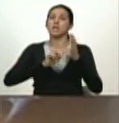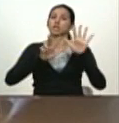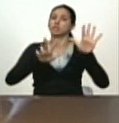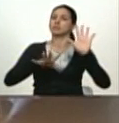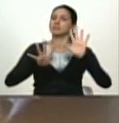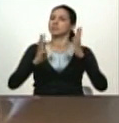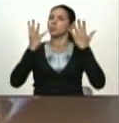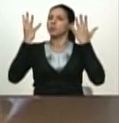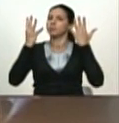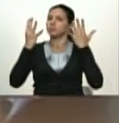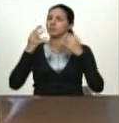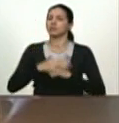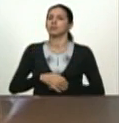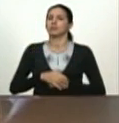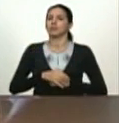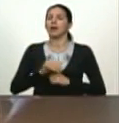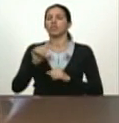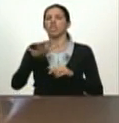allá en el Orinoco.